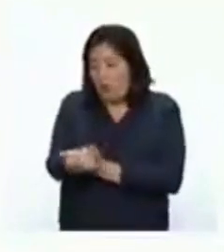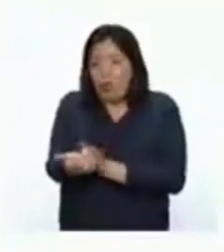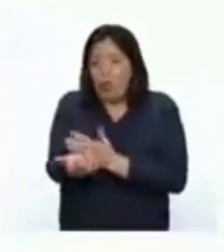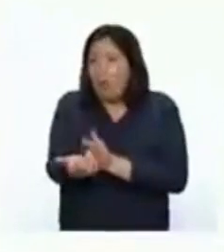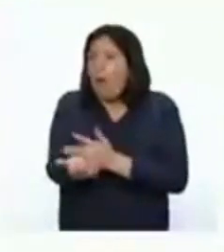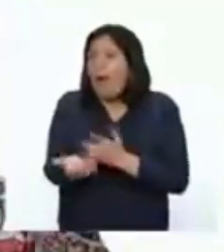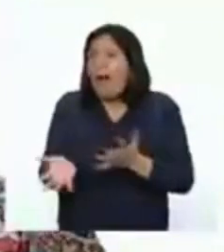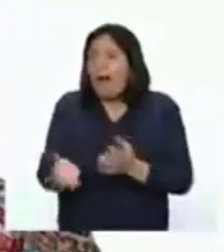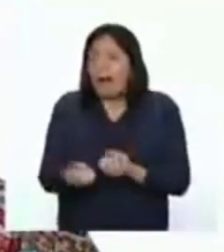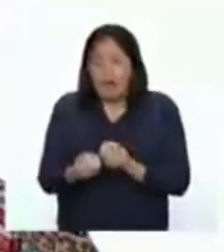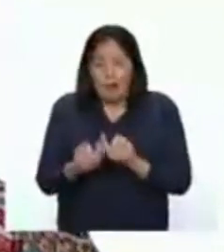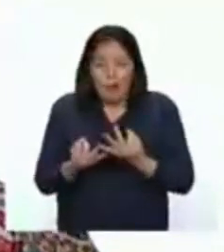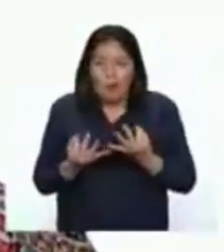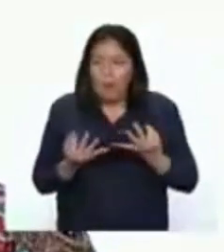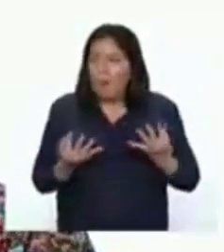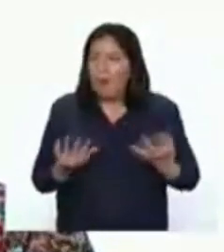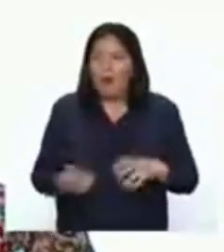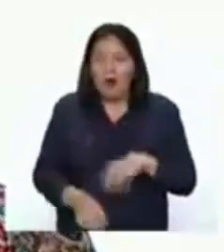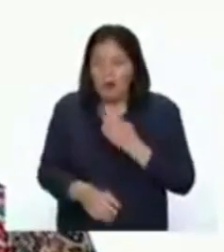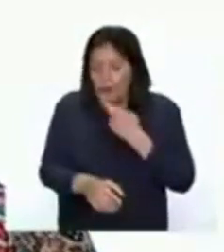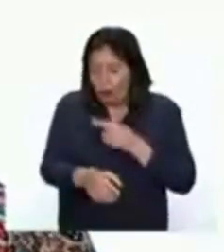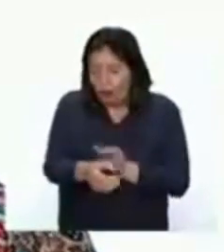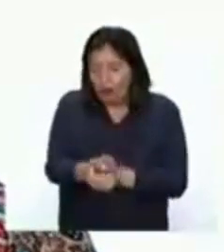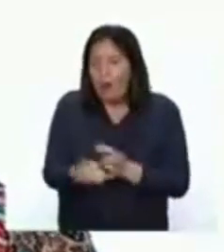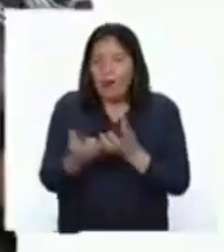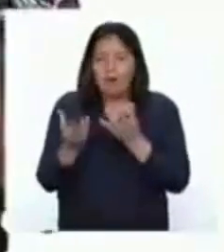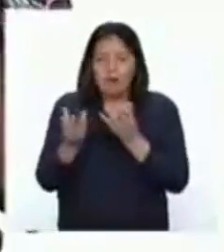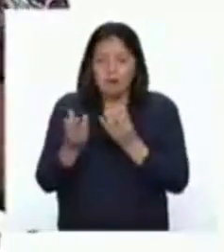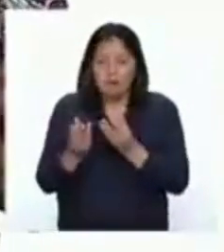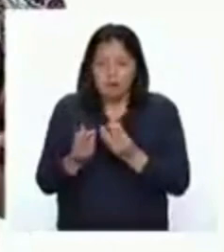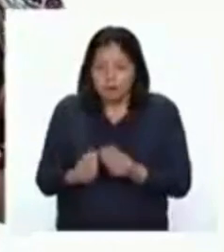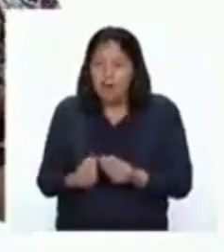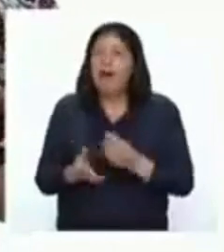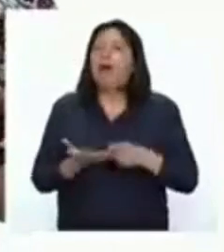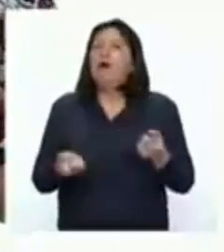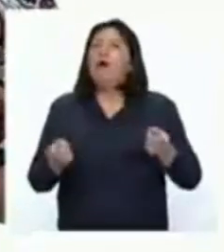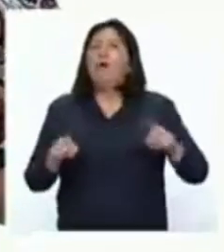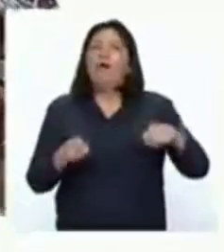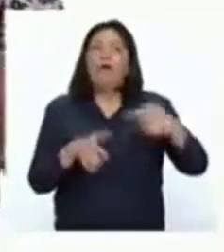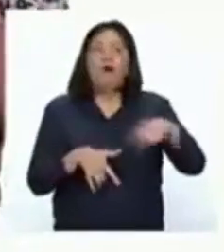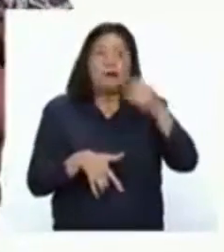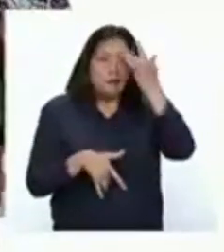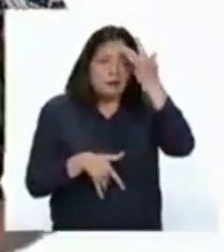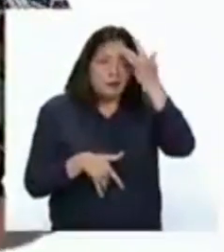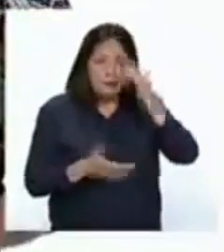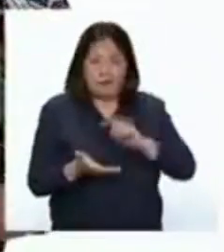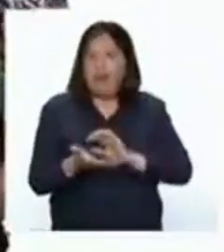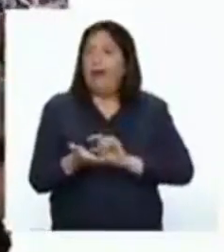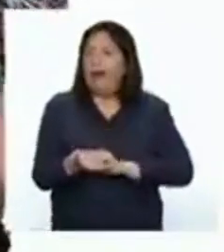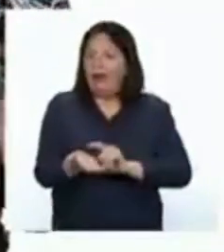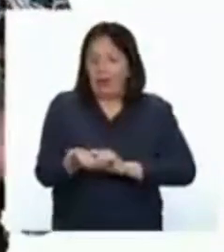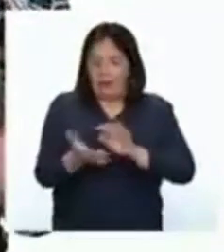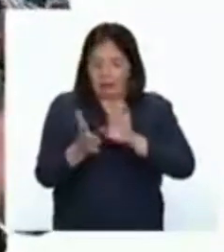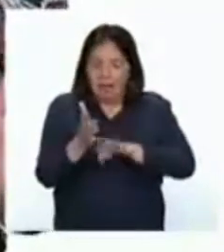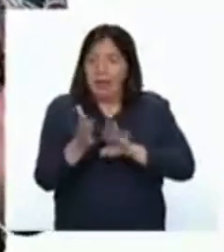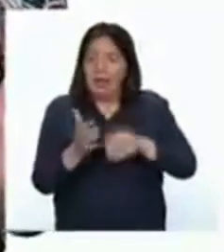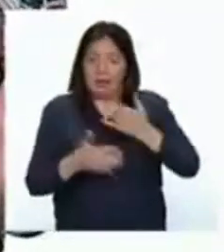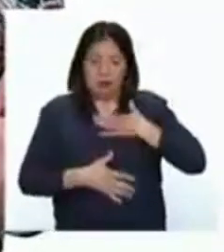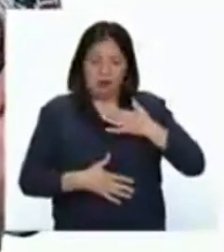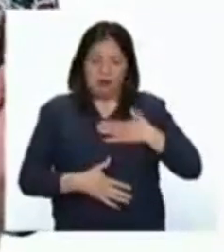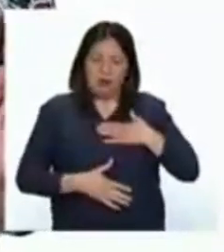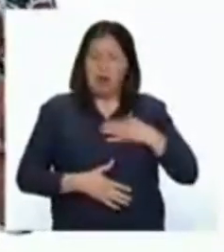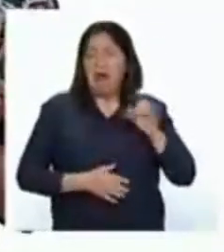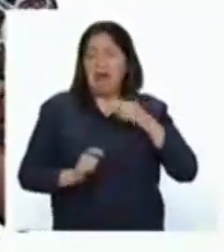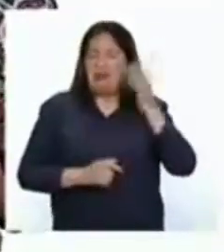producirse la cantidad de glóbulos rojos, disminuye. Cuando la anemia se presenta en el organismo, a veces puede pasar